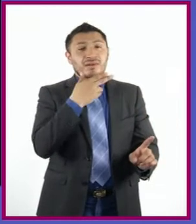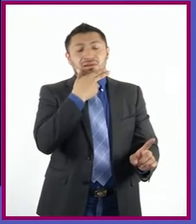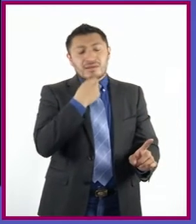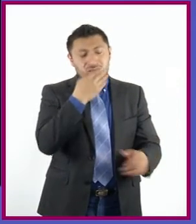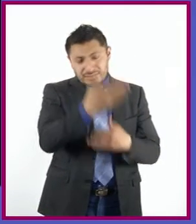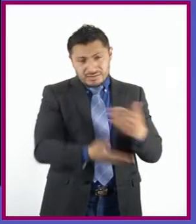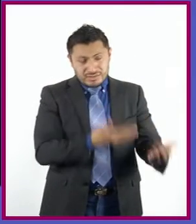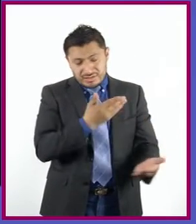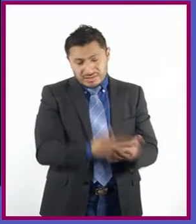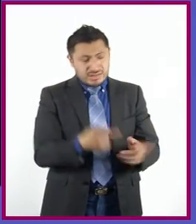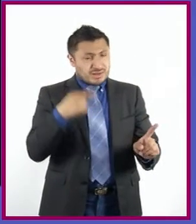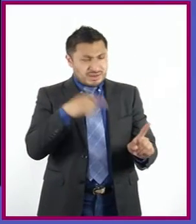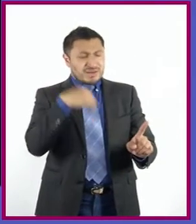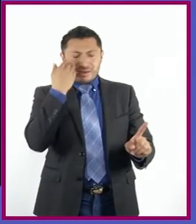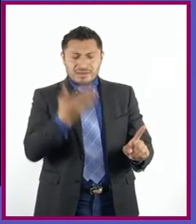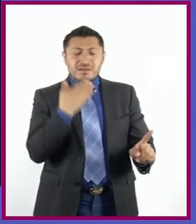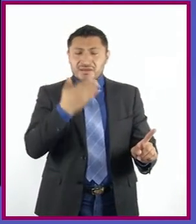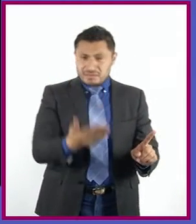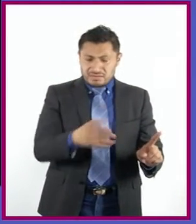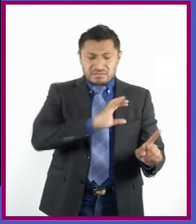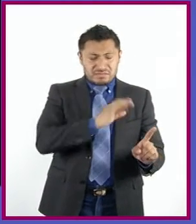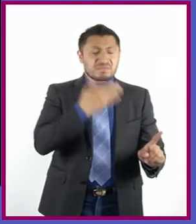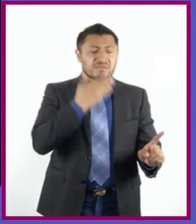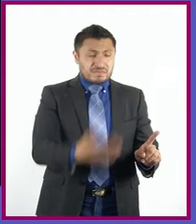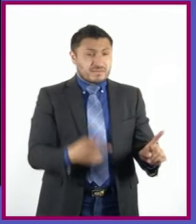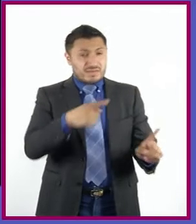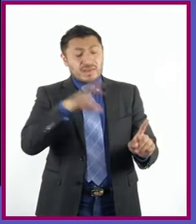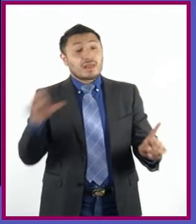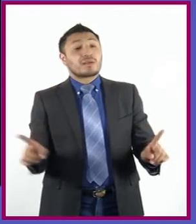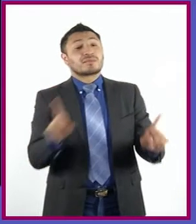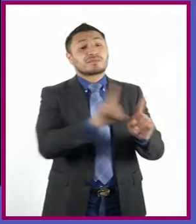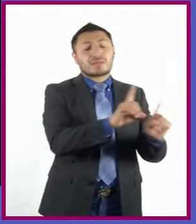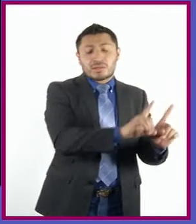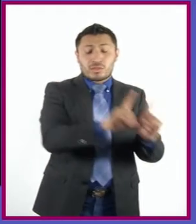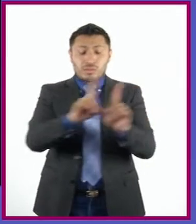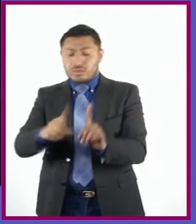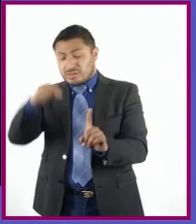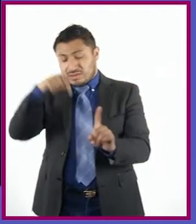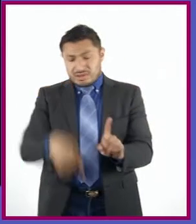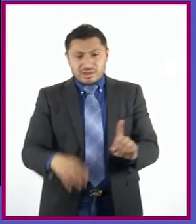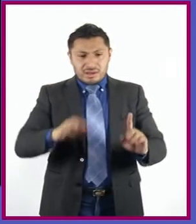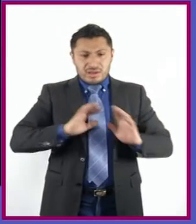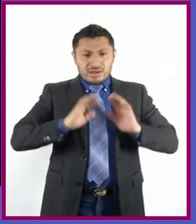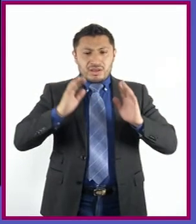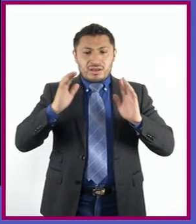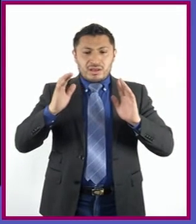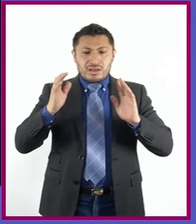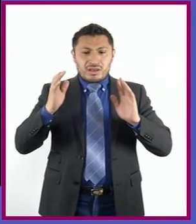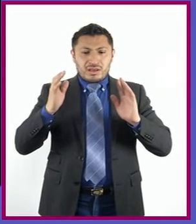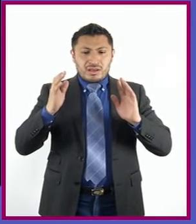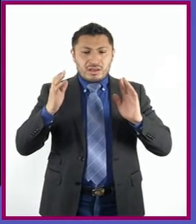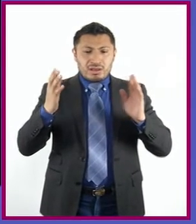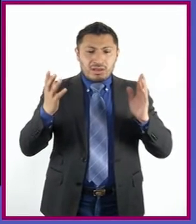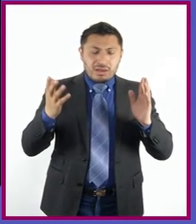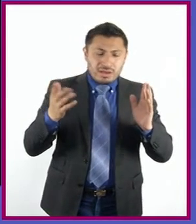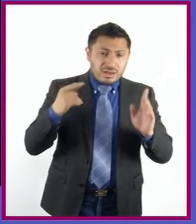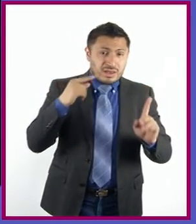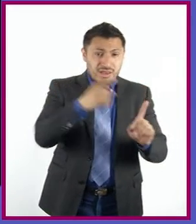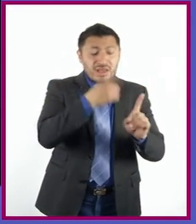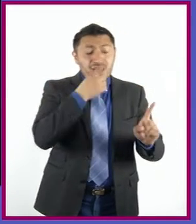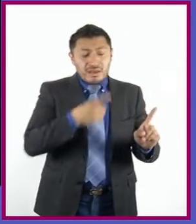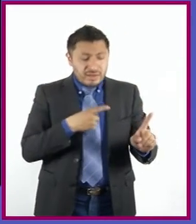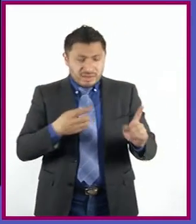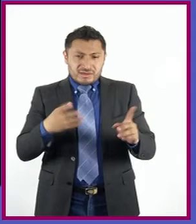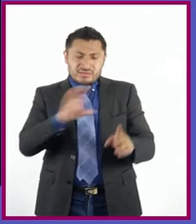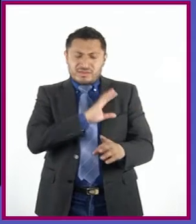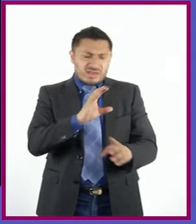galán y quiere bien. Y fue por él, y ha de traerme aquí. Embarázame mucho que él a mí a dármela llegue.